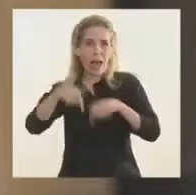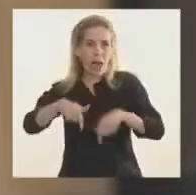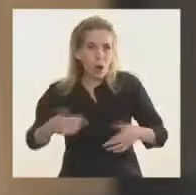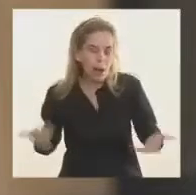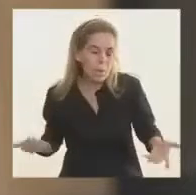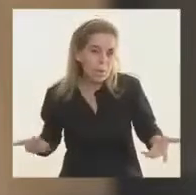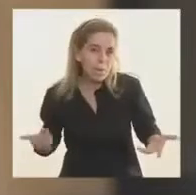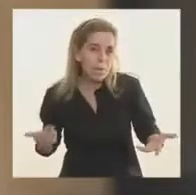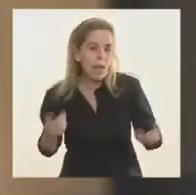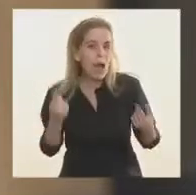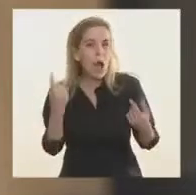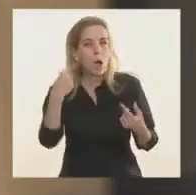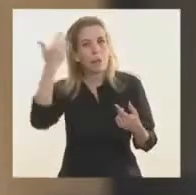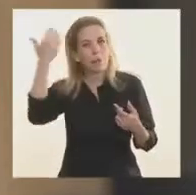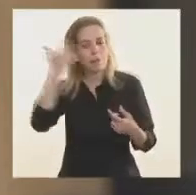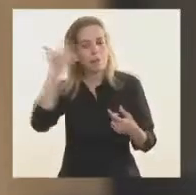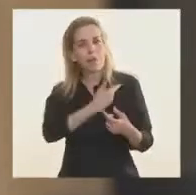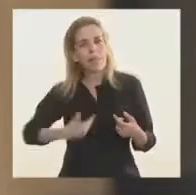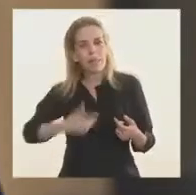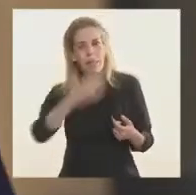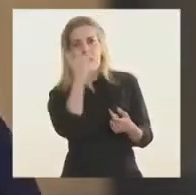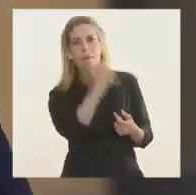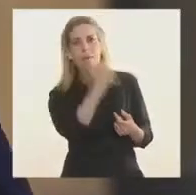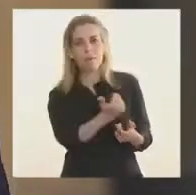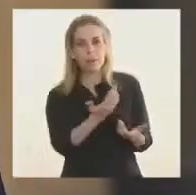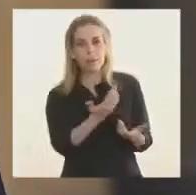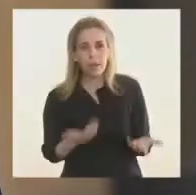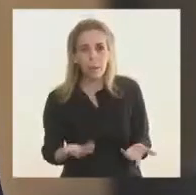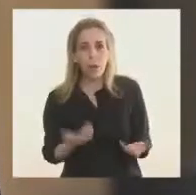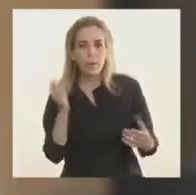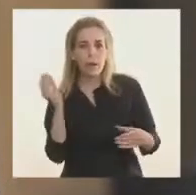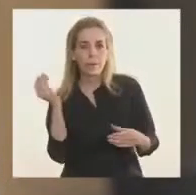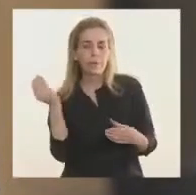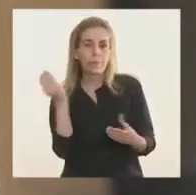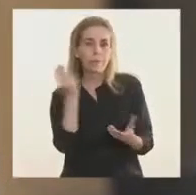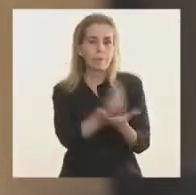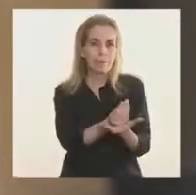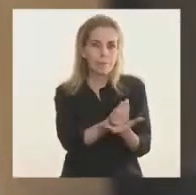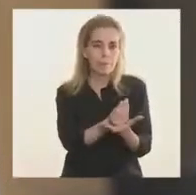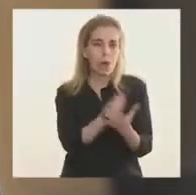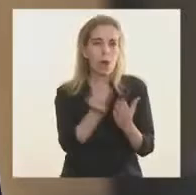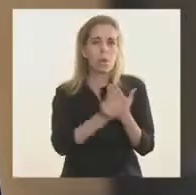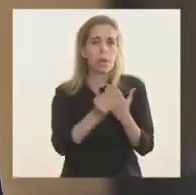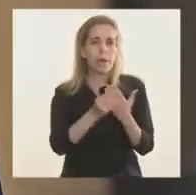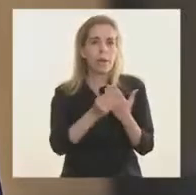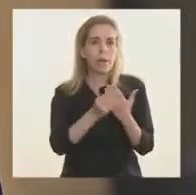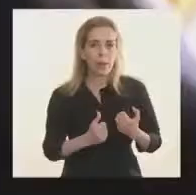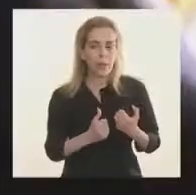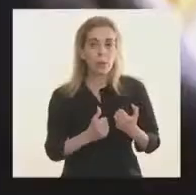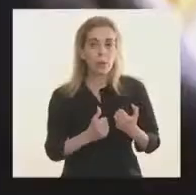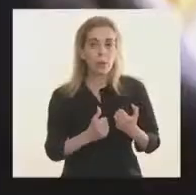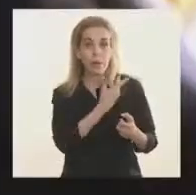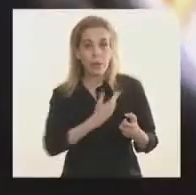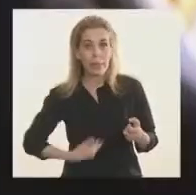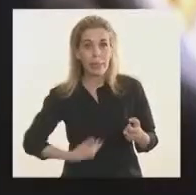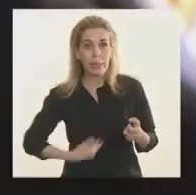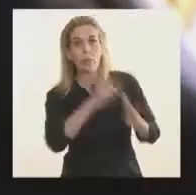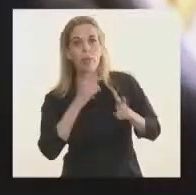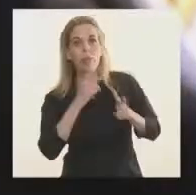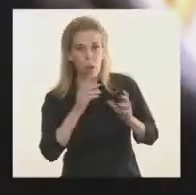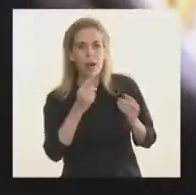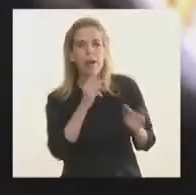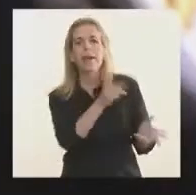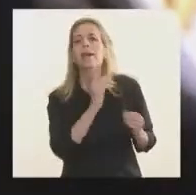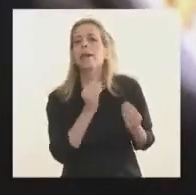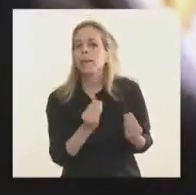el Presidente me convocó para el lugar que ocupo, me dijo dos cosas. No solo quiero que tengamos